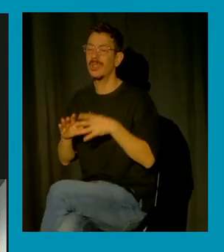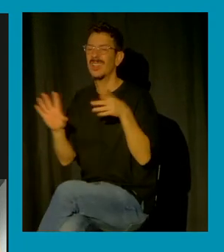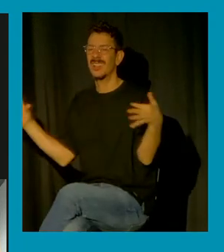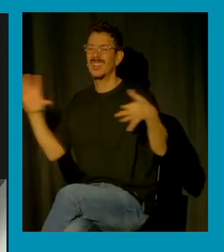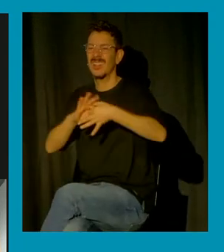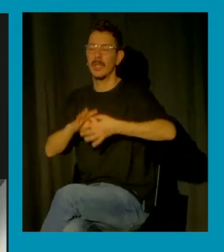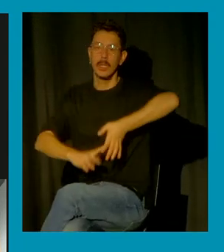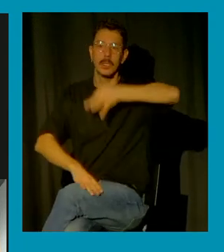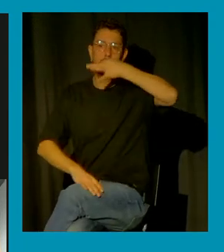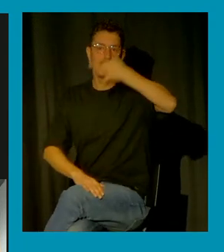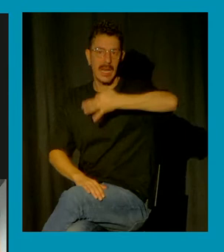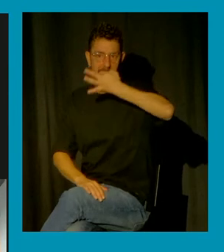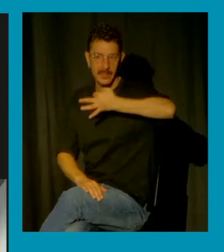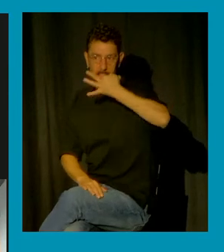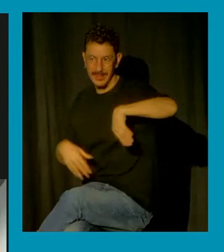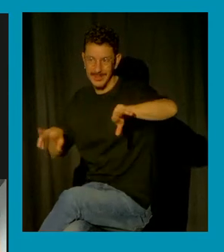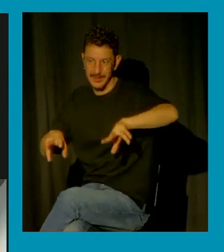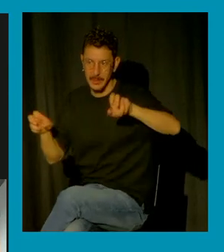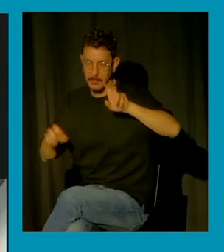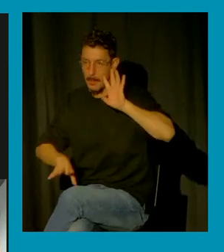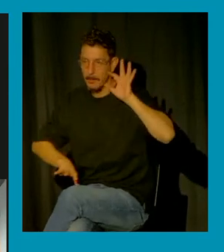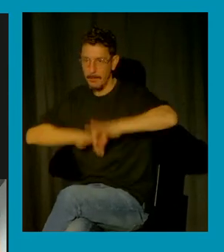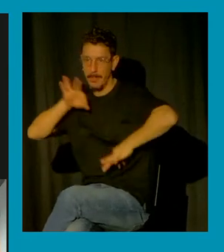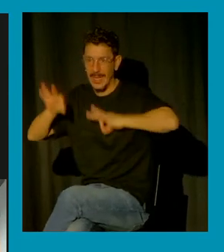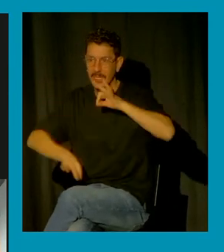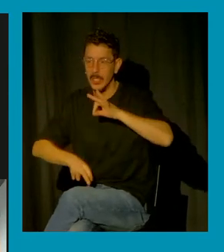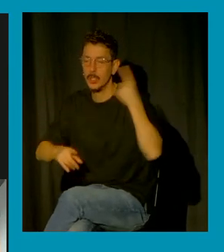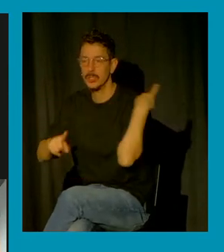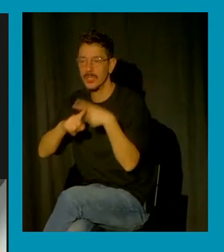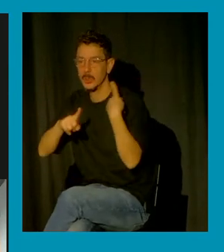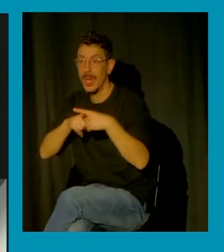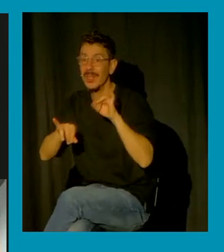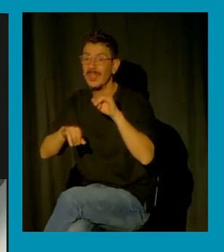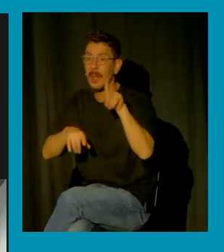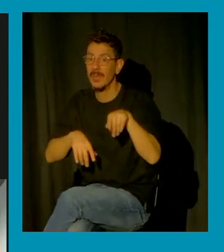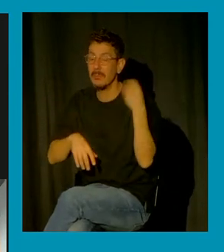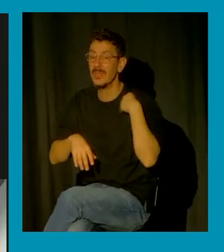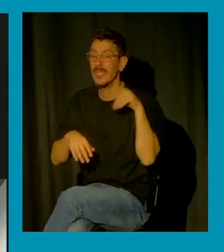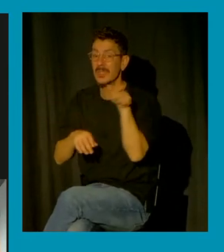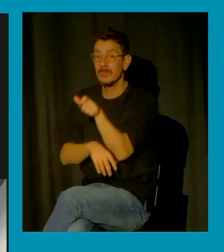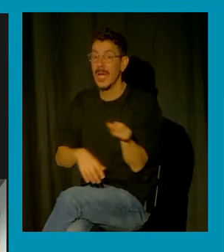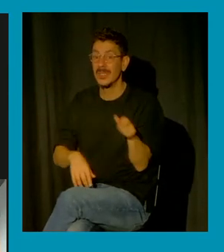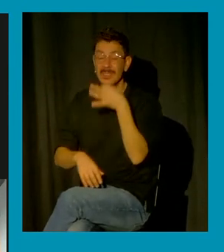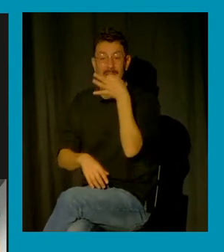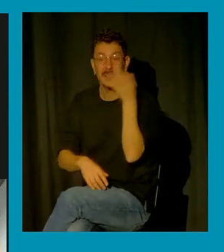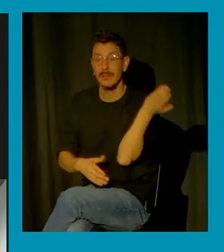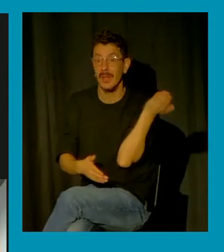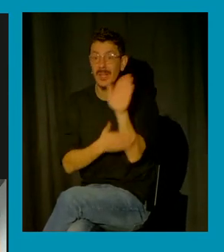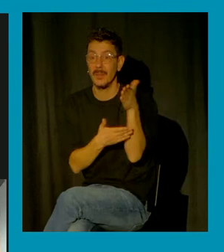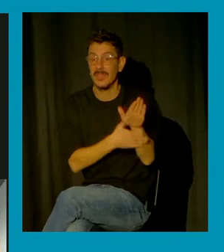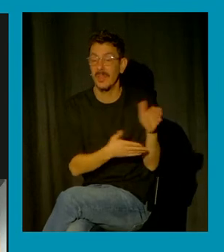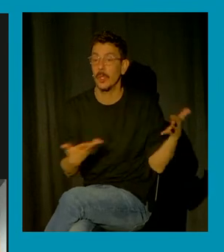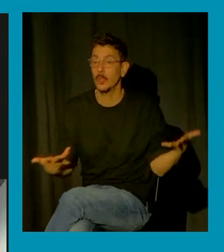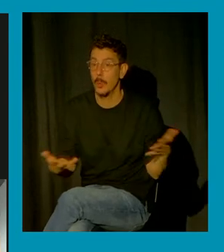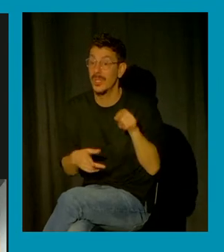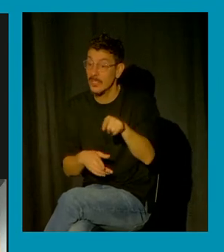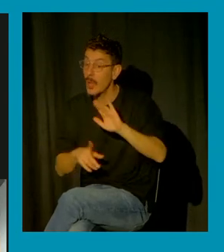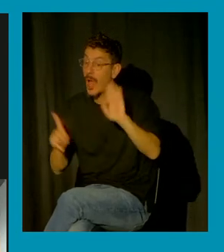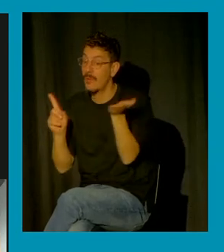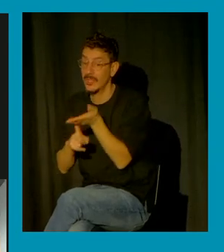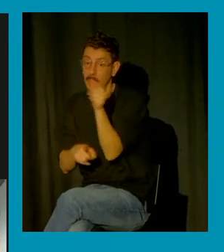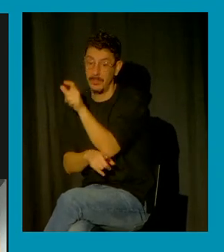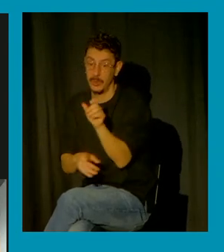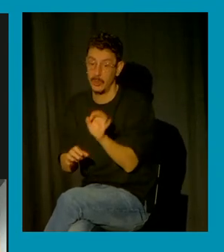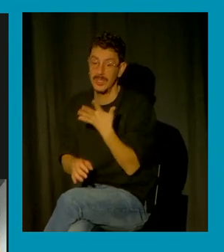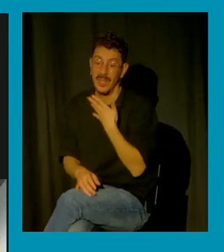peligro sexual sobre las representaciones del peligro sexual y como éstas determinan afectar a las prácticas de las mujeres y que de